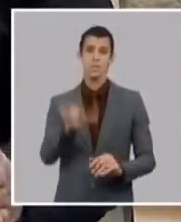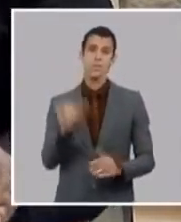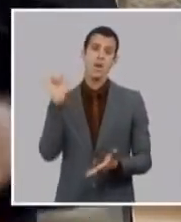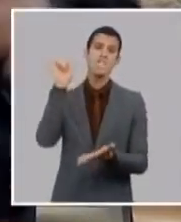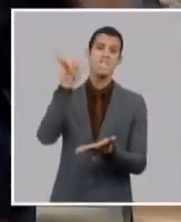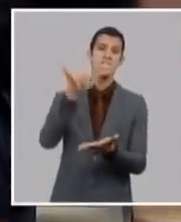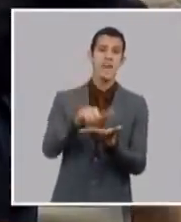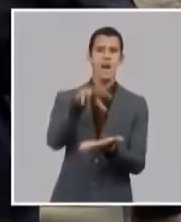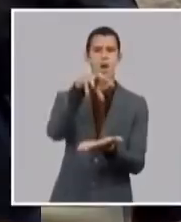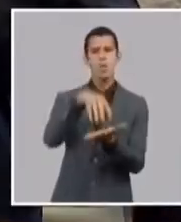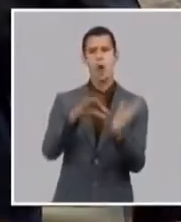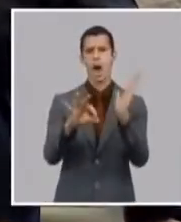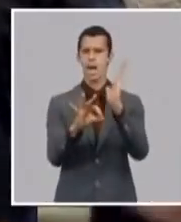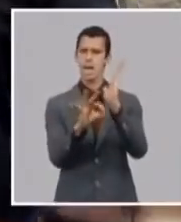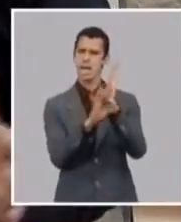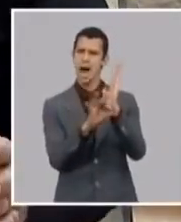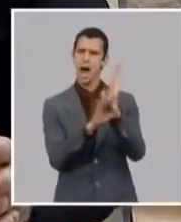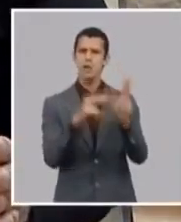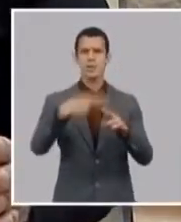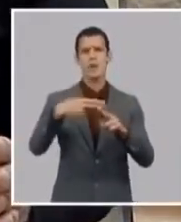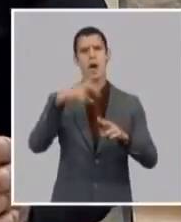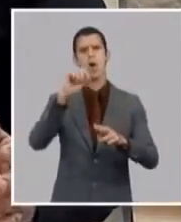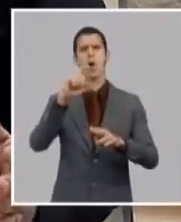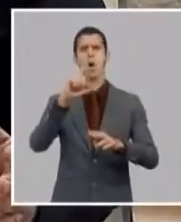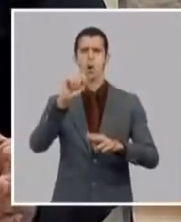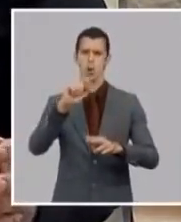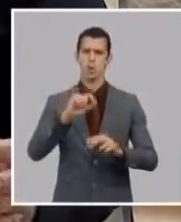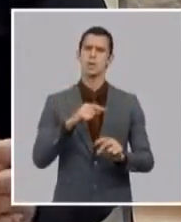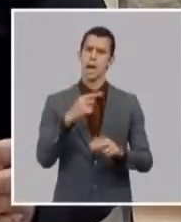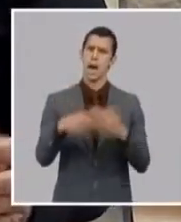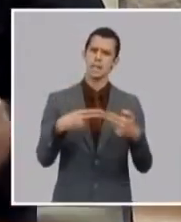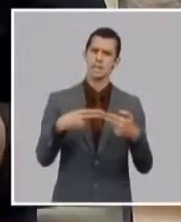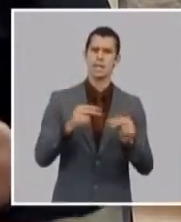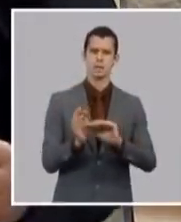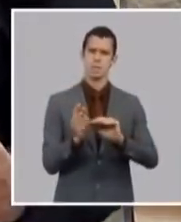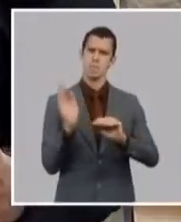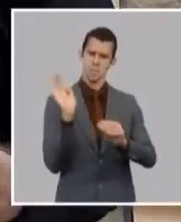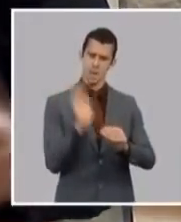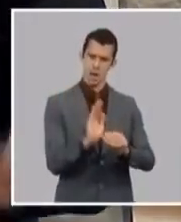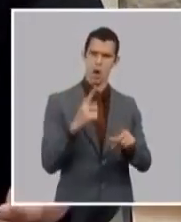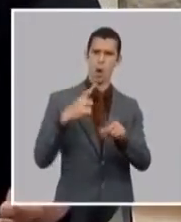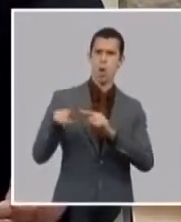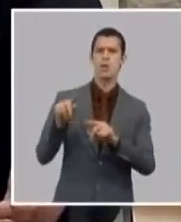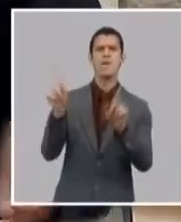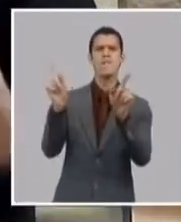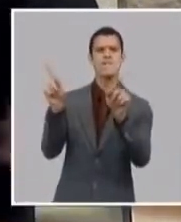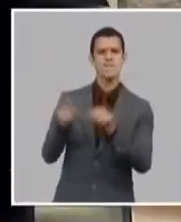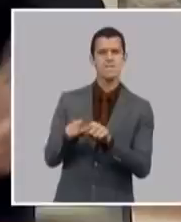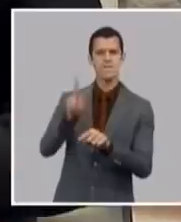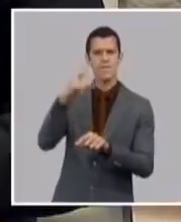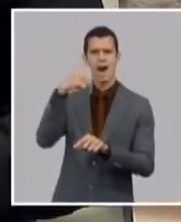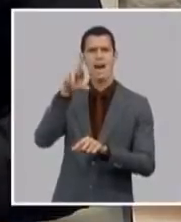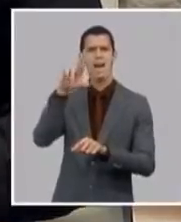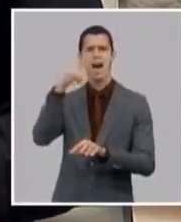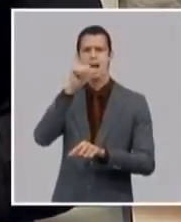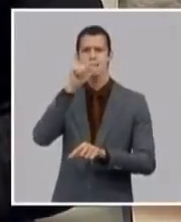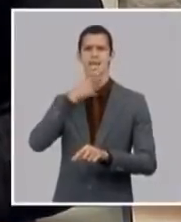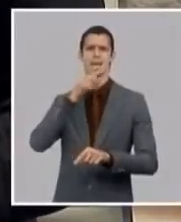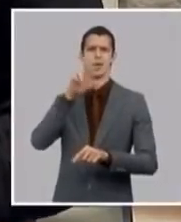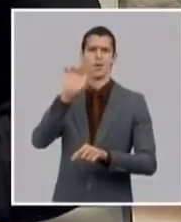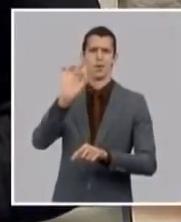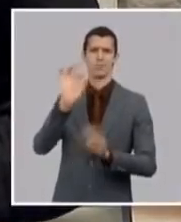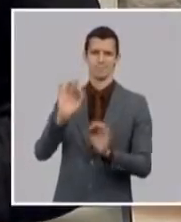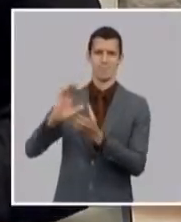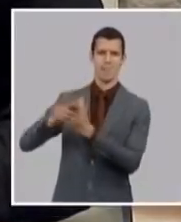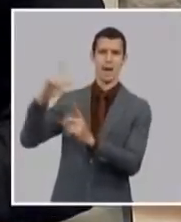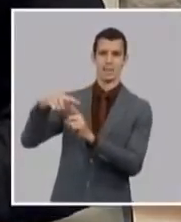coherente con lo que expresamos este lunes y nosotros explicamos algunas medidas que nos hemos visto necesarias es decir la necesidad de